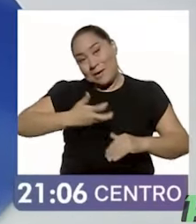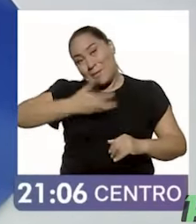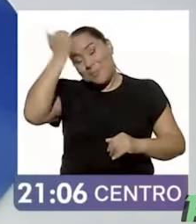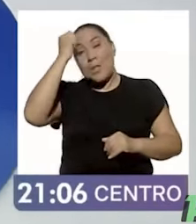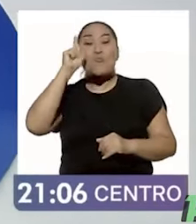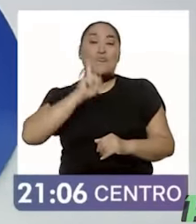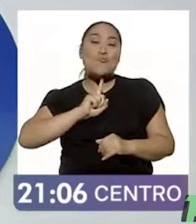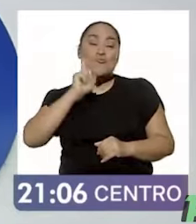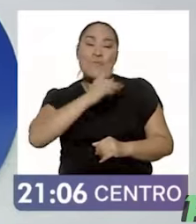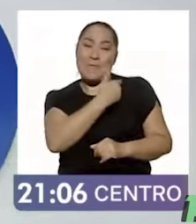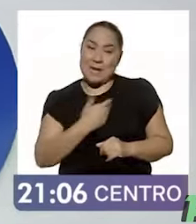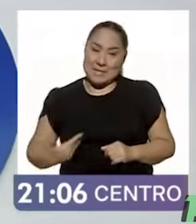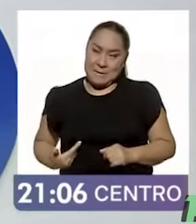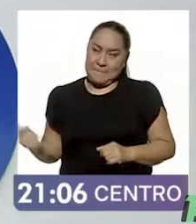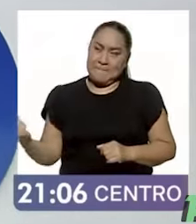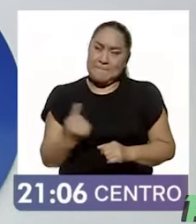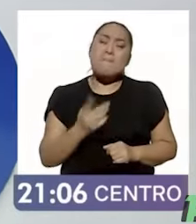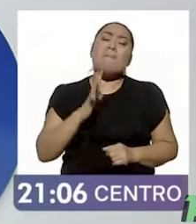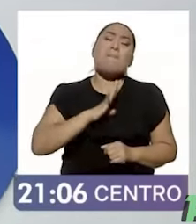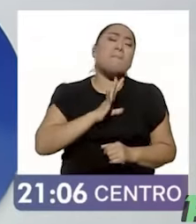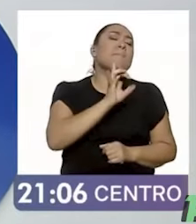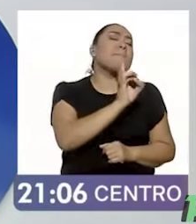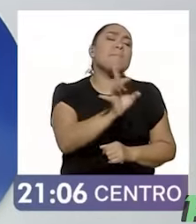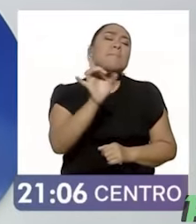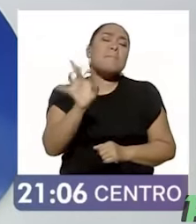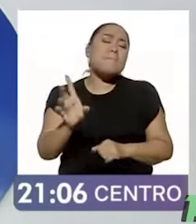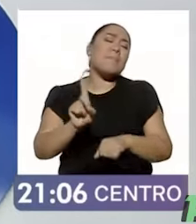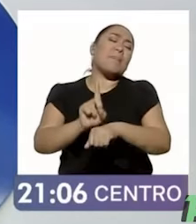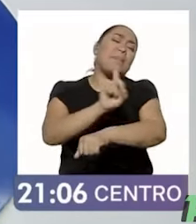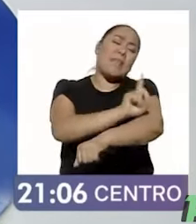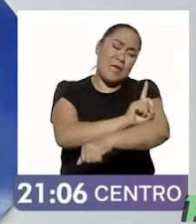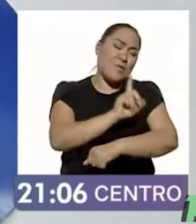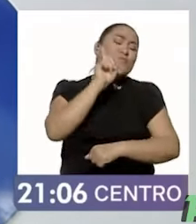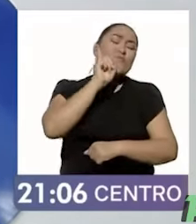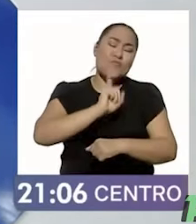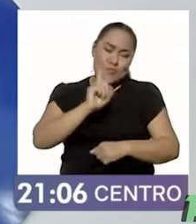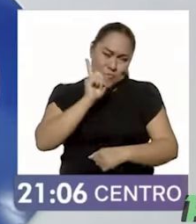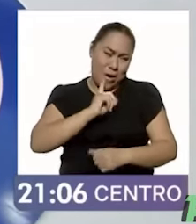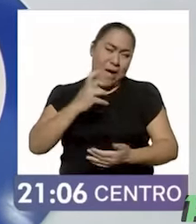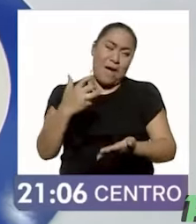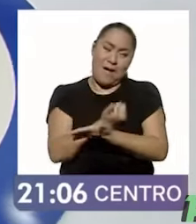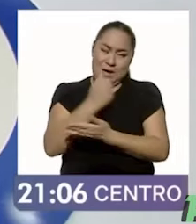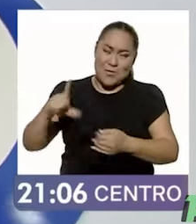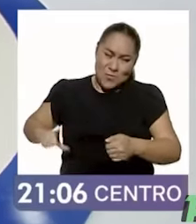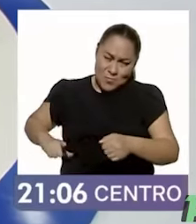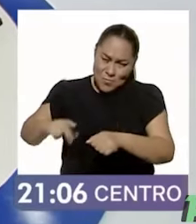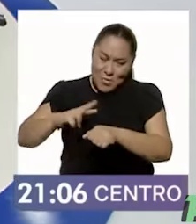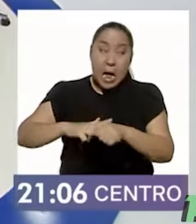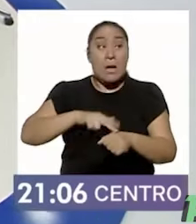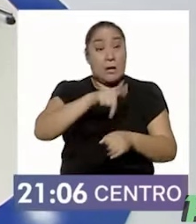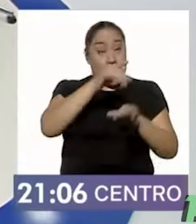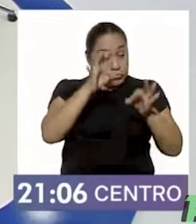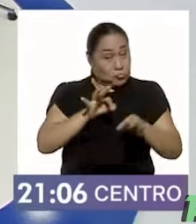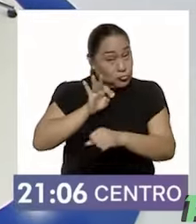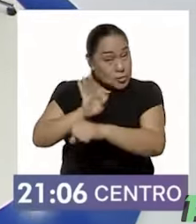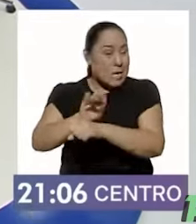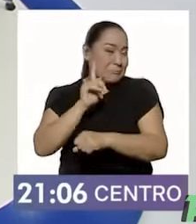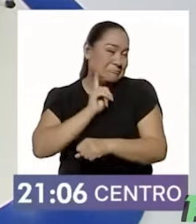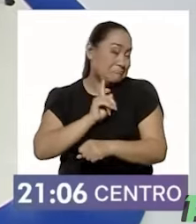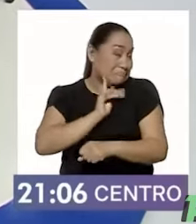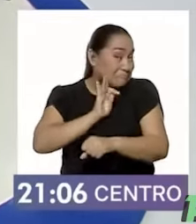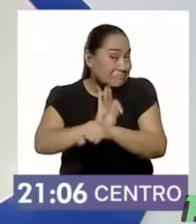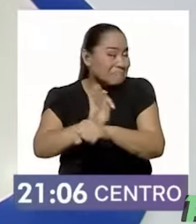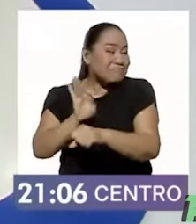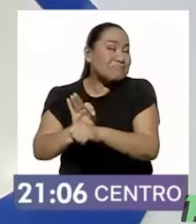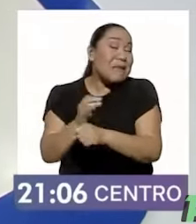varias mujeres que han gobernado que no son precisamente ni feministas ni las que querían, ¿no? O han mejorado, en todo caso, la condición de las mujeres